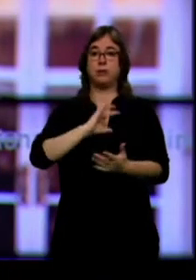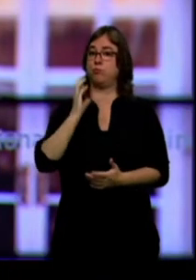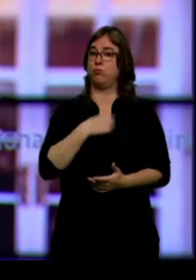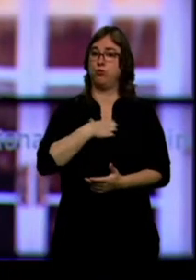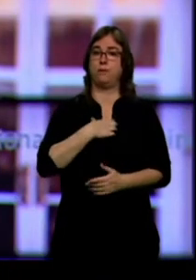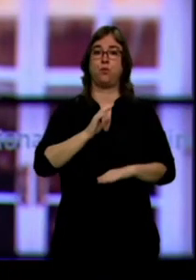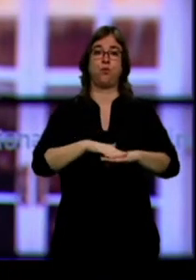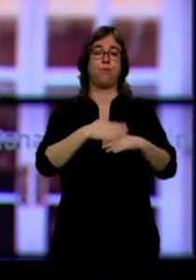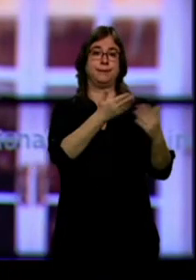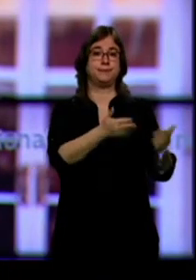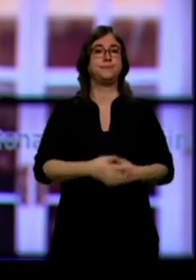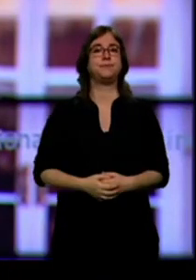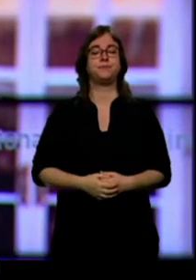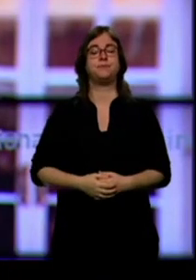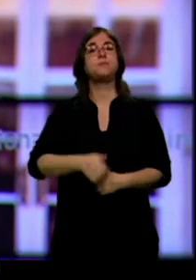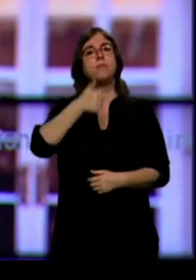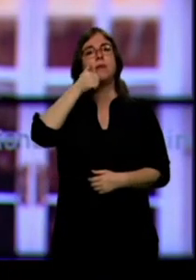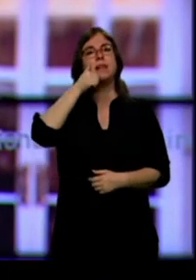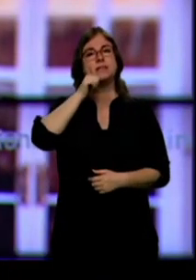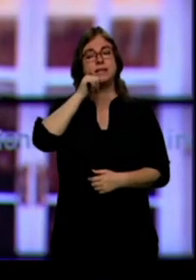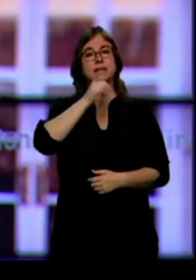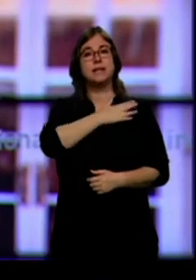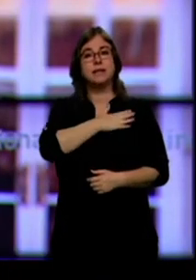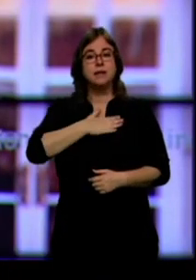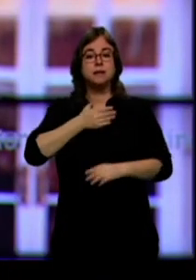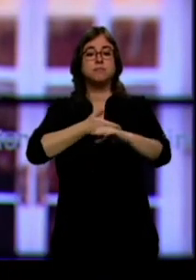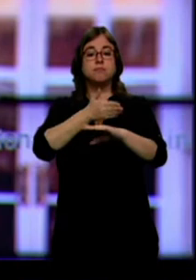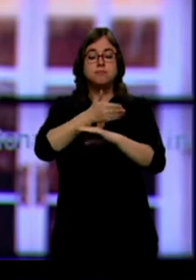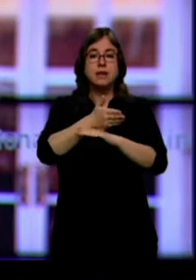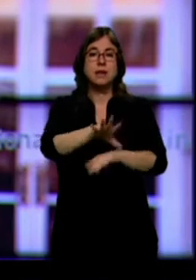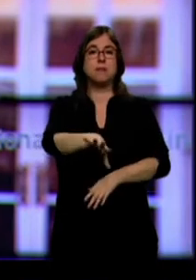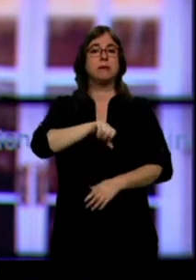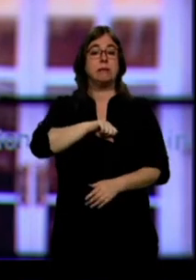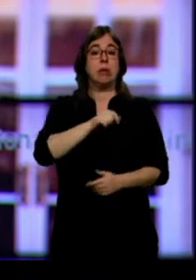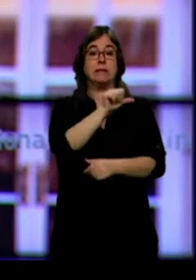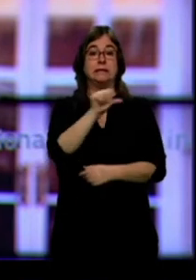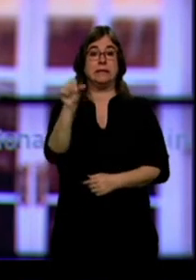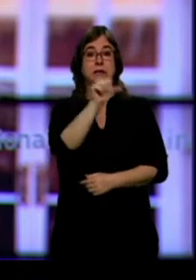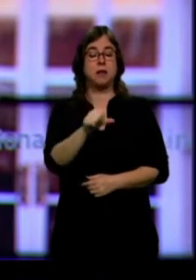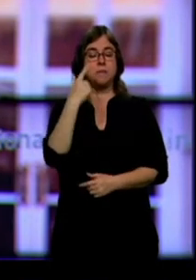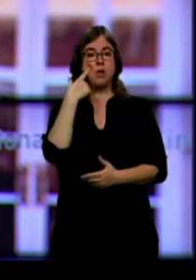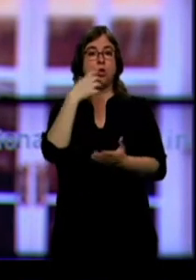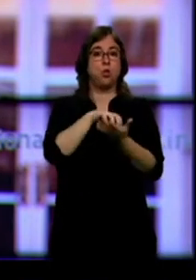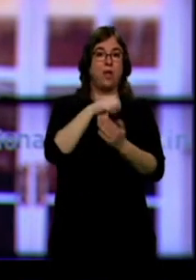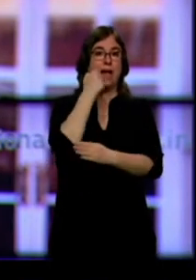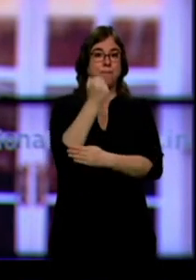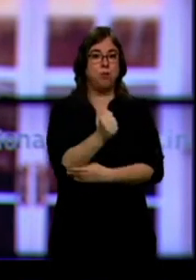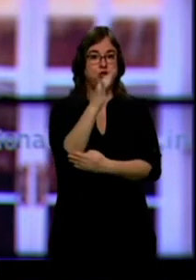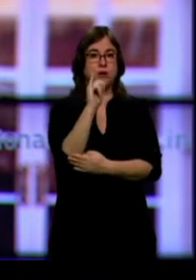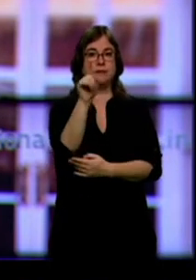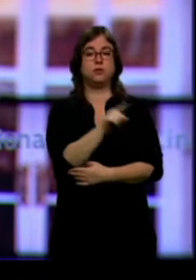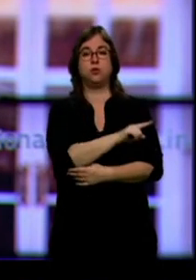Pedro Sánchez pretende presentarse la investidura en las próximas semanas con la incógnita de si conseguirá apoyos. Podemos aumenta esa